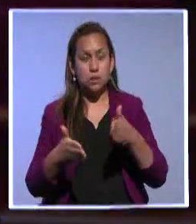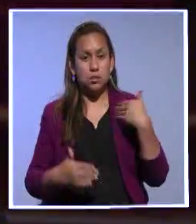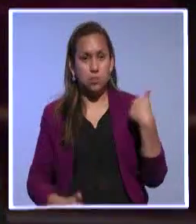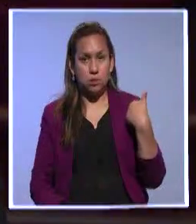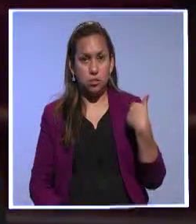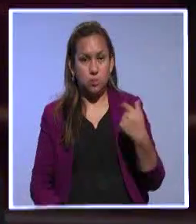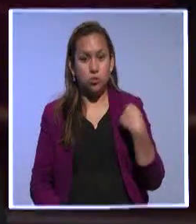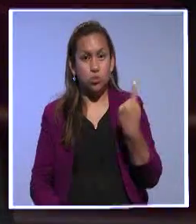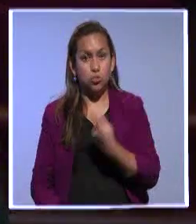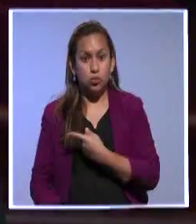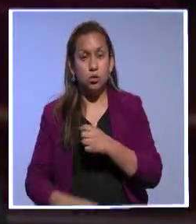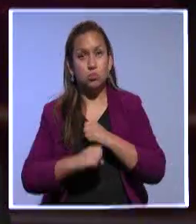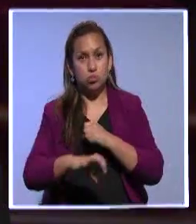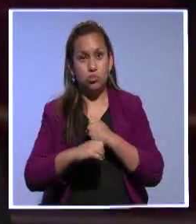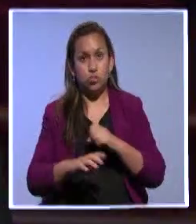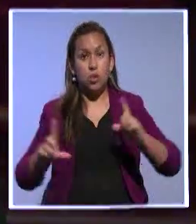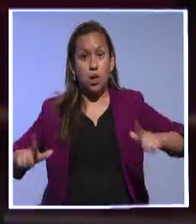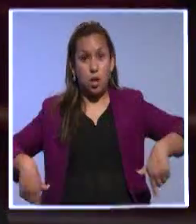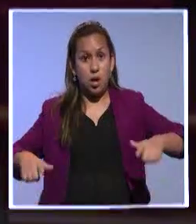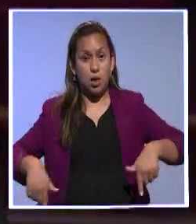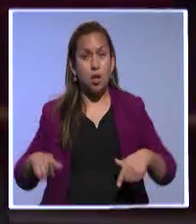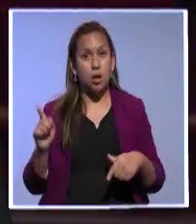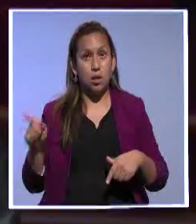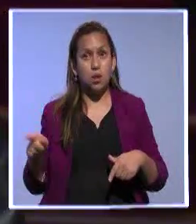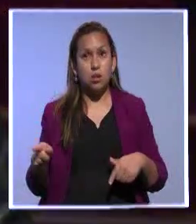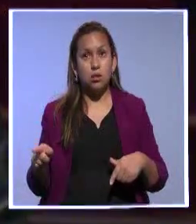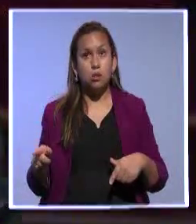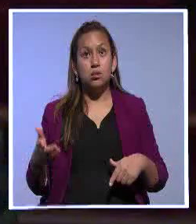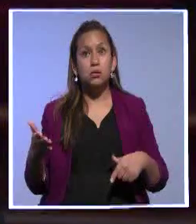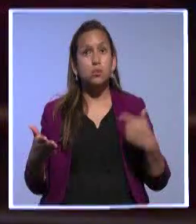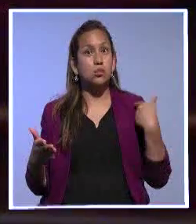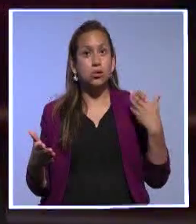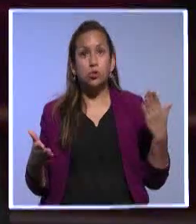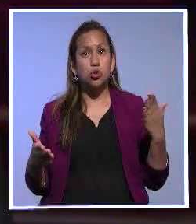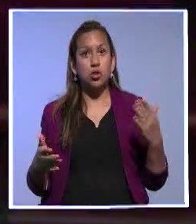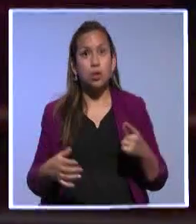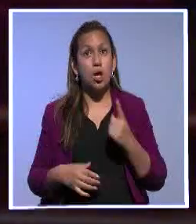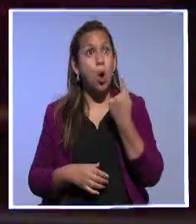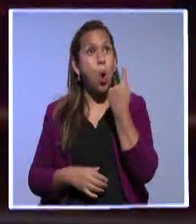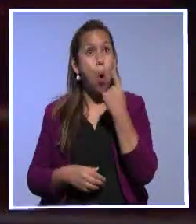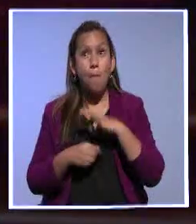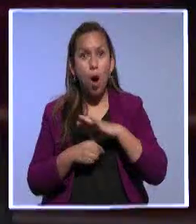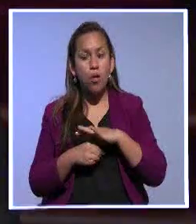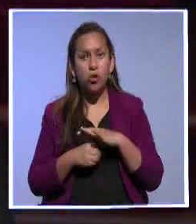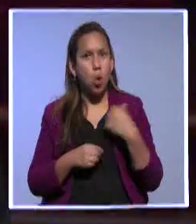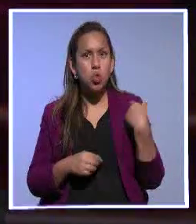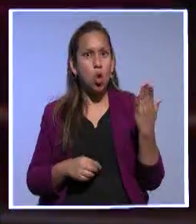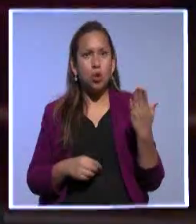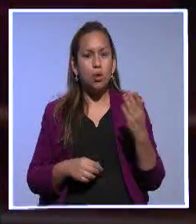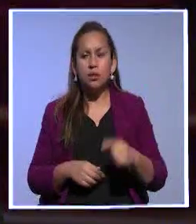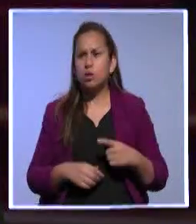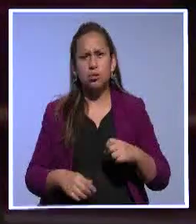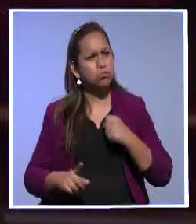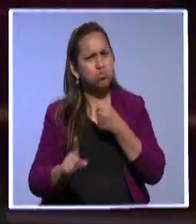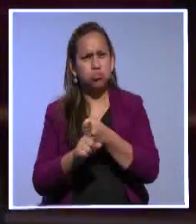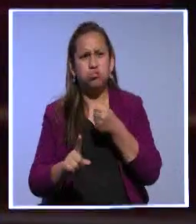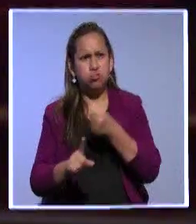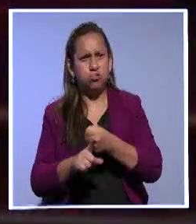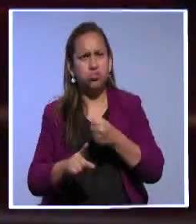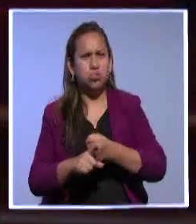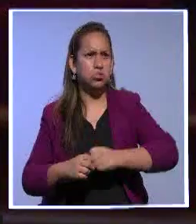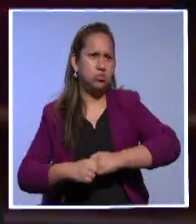campaña, y como ha dicho Lenín Moreno, nuestro candidato, será como no tener un solo voto. Y ahí radica, como han radicado siempre,